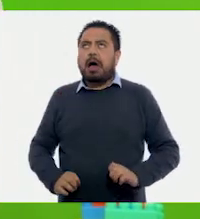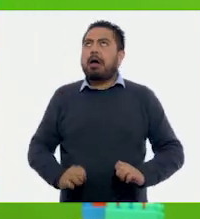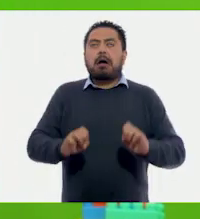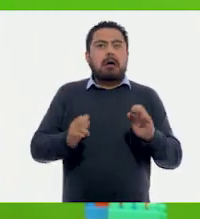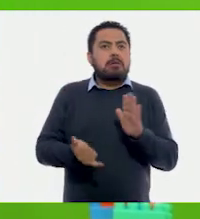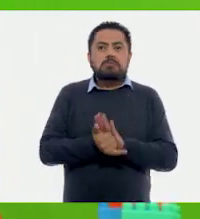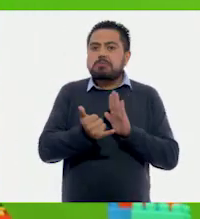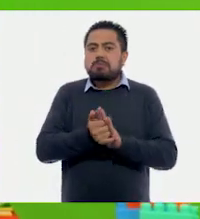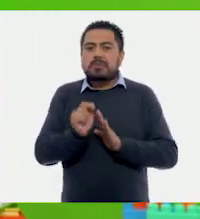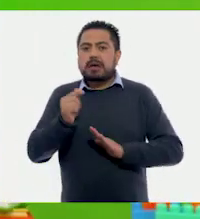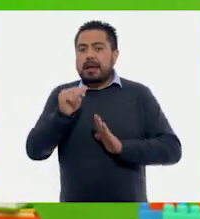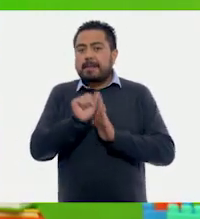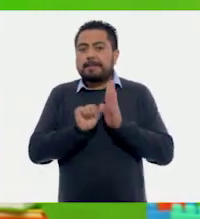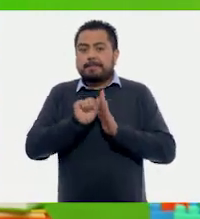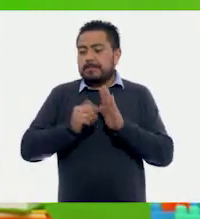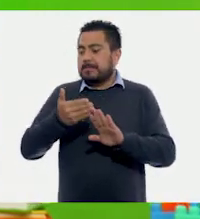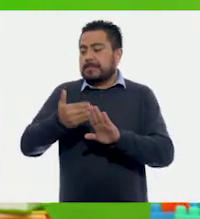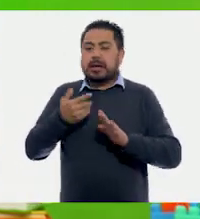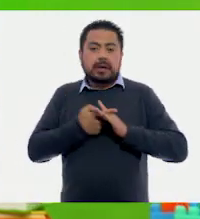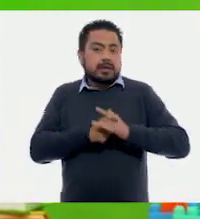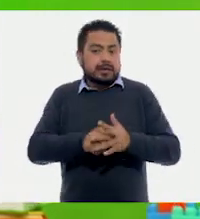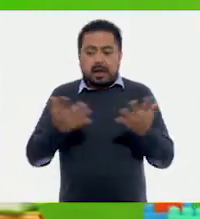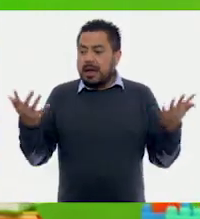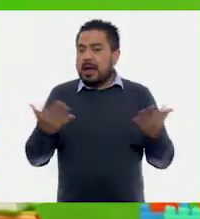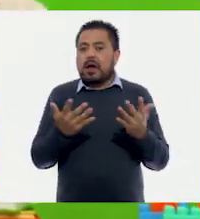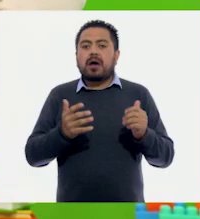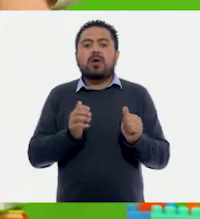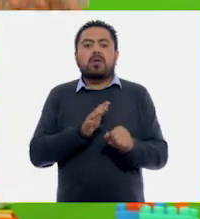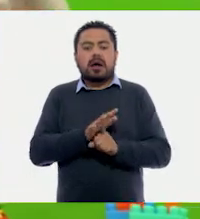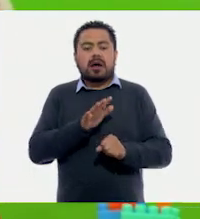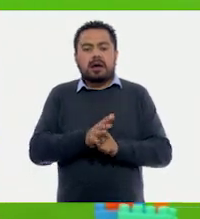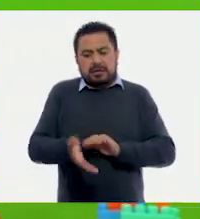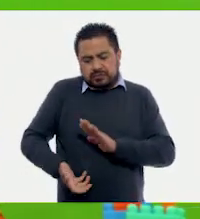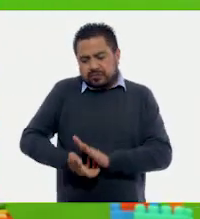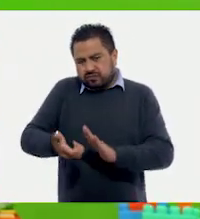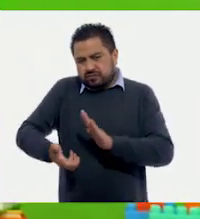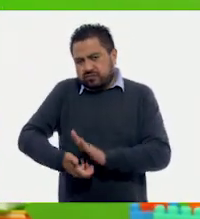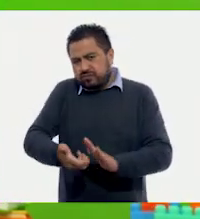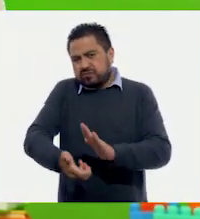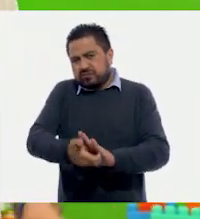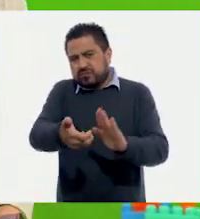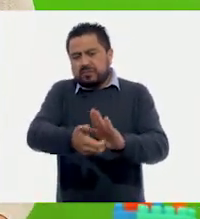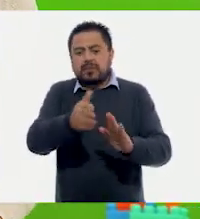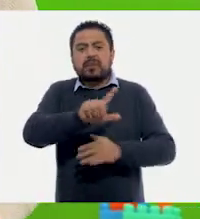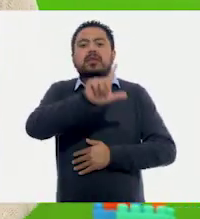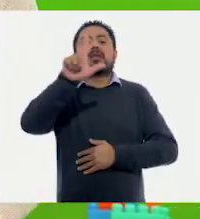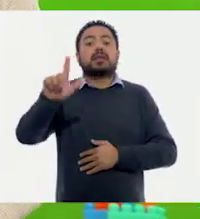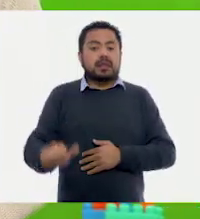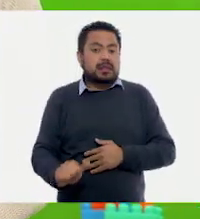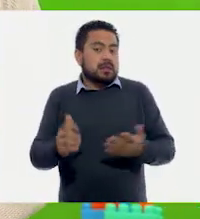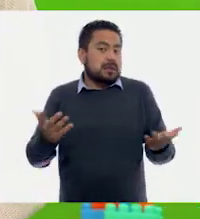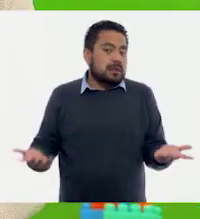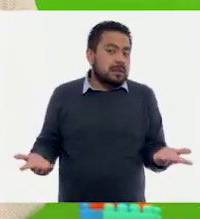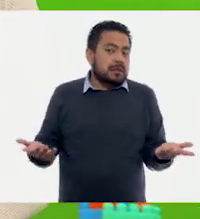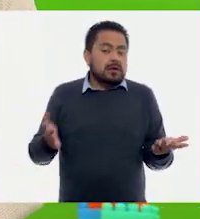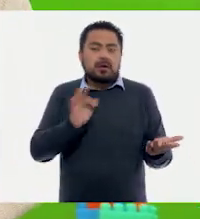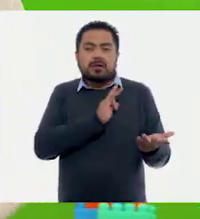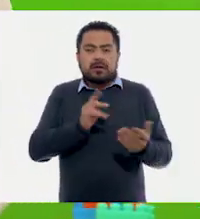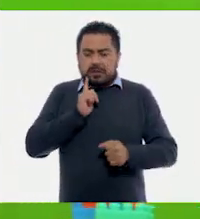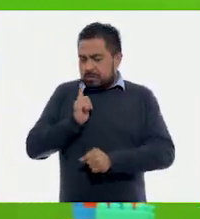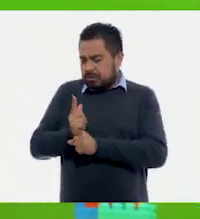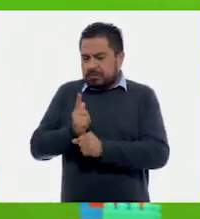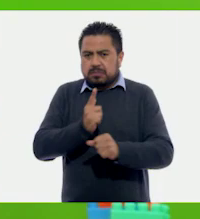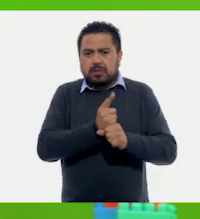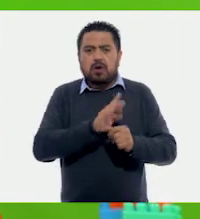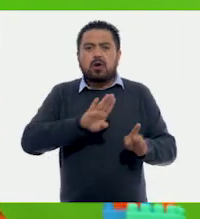Hasta hace algunos meses se empezó a realizar una excavación. Y después he podido observar